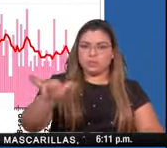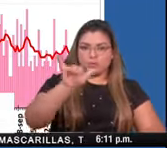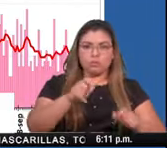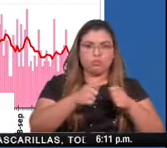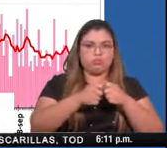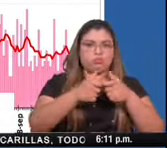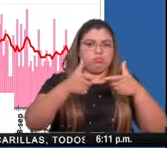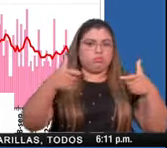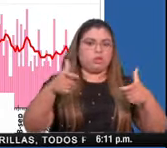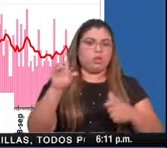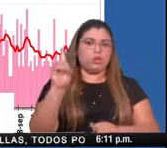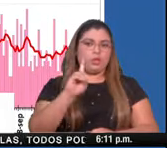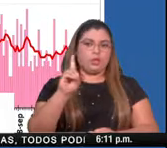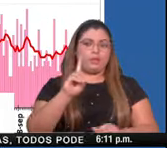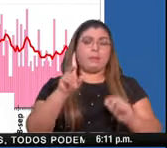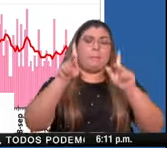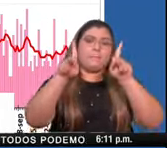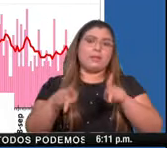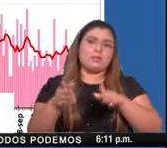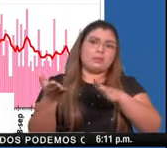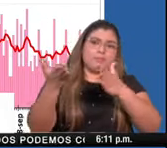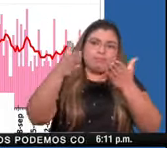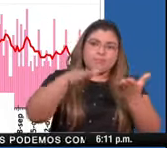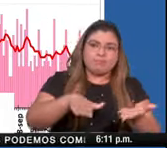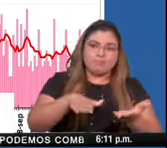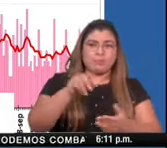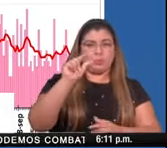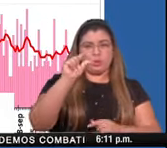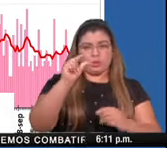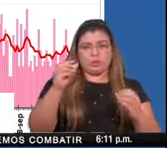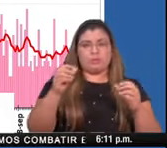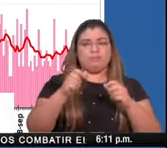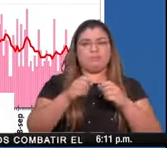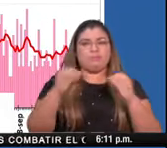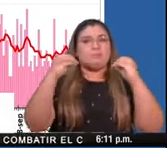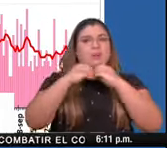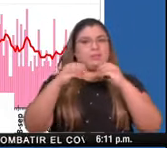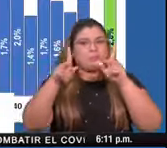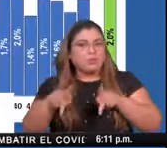incremento en las defunciones, un ligero incremento.